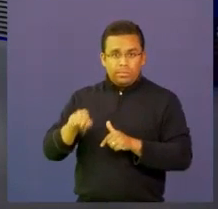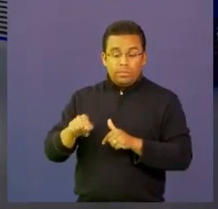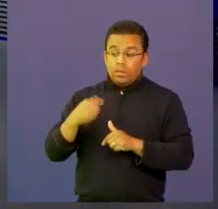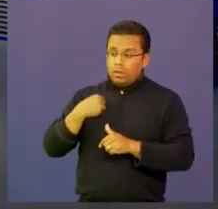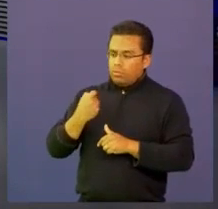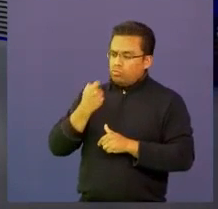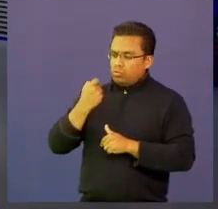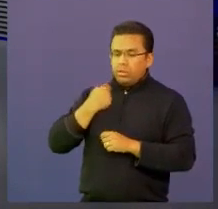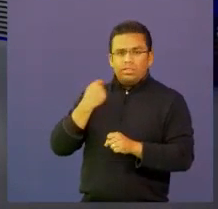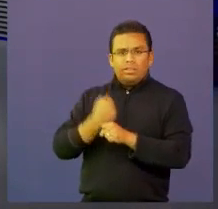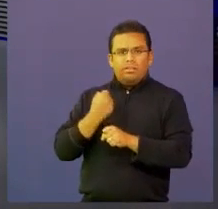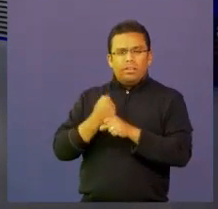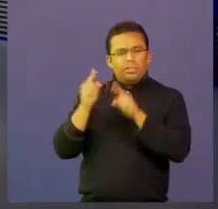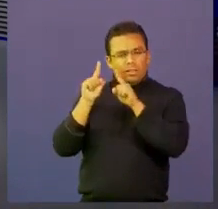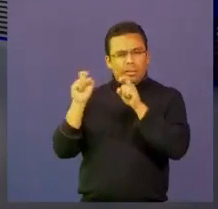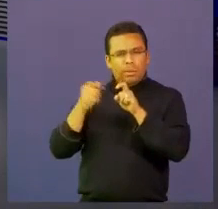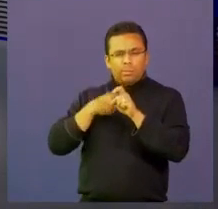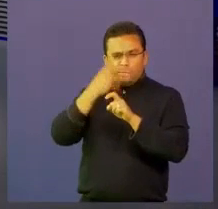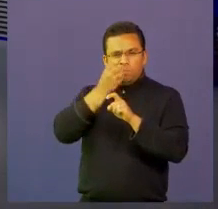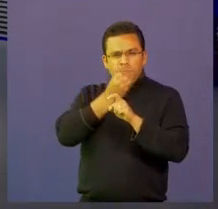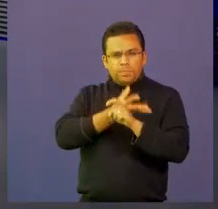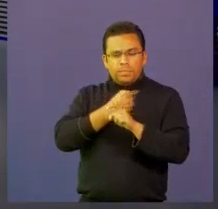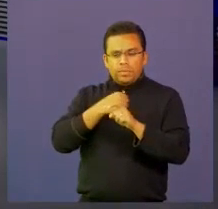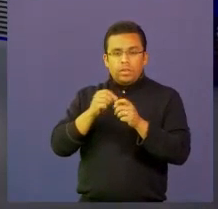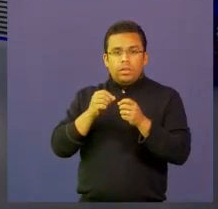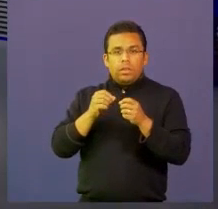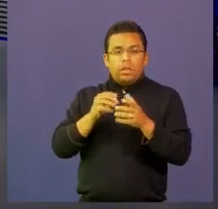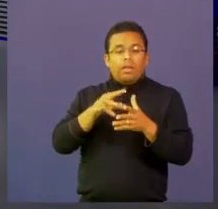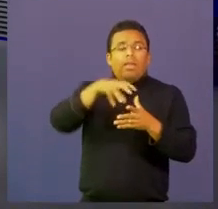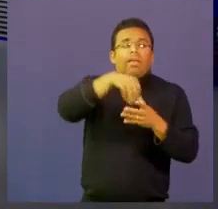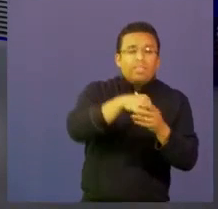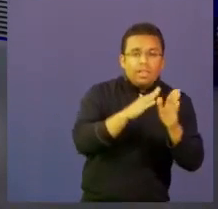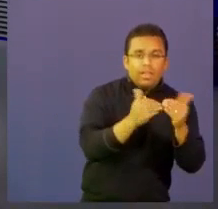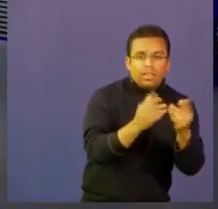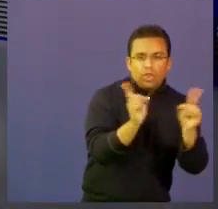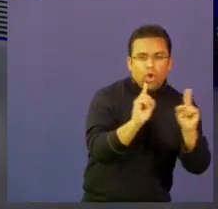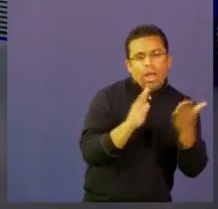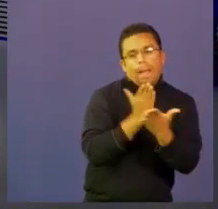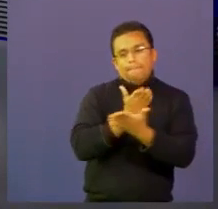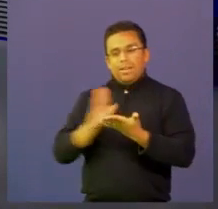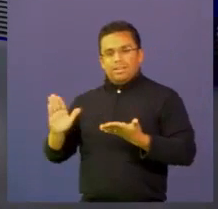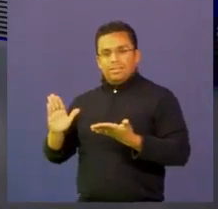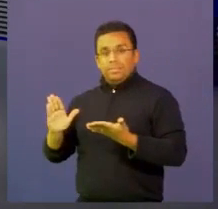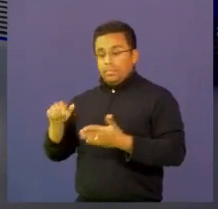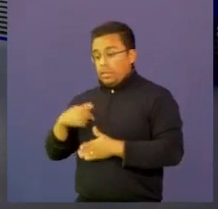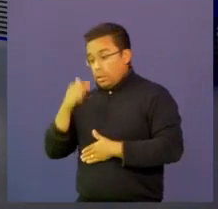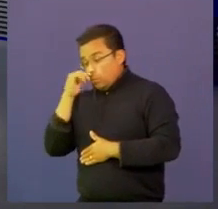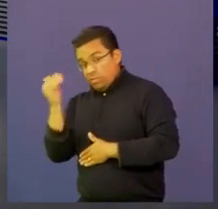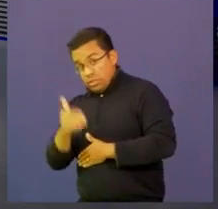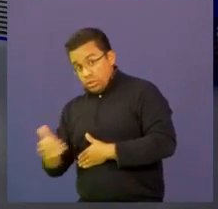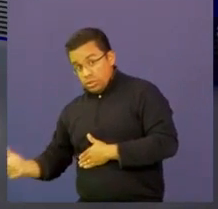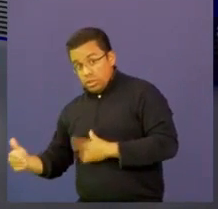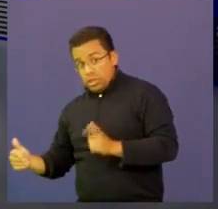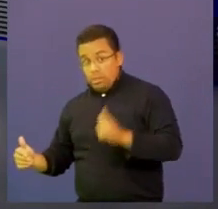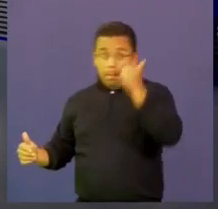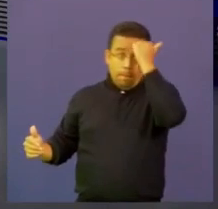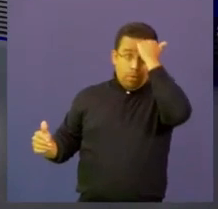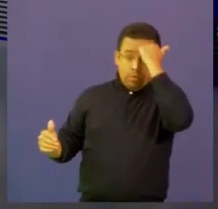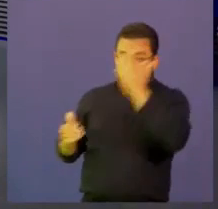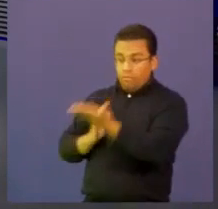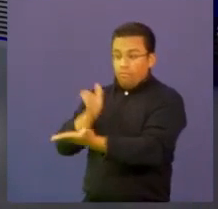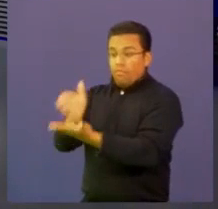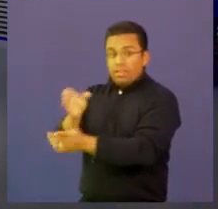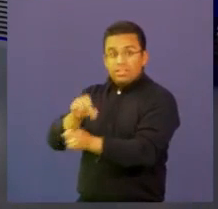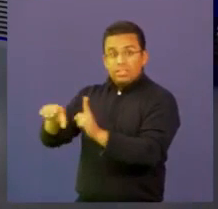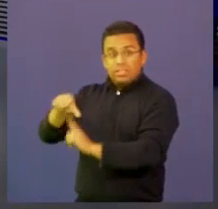y un trabajo muy bonito que se está haciendo también como fuera de la escuela. Cómo los niños y maestros impactan sus comunidades y cómo hacen ciencia